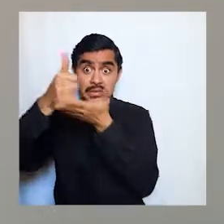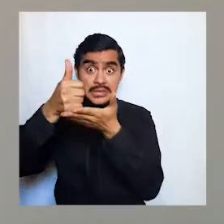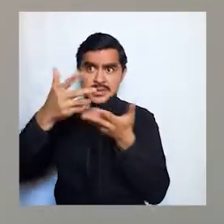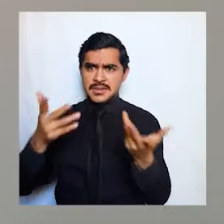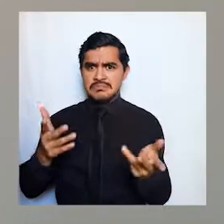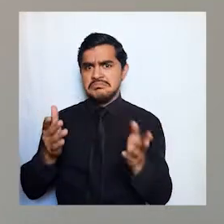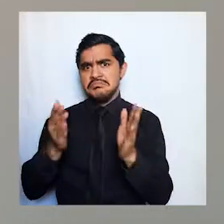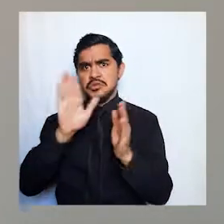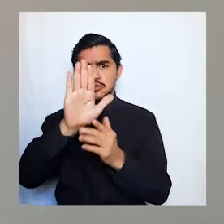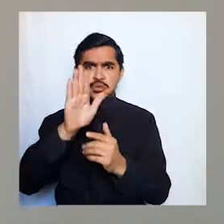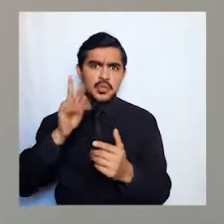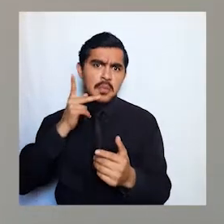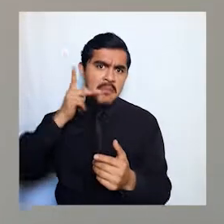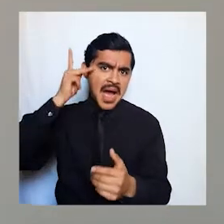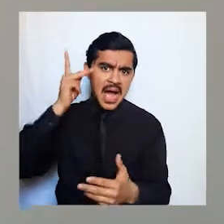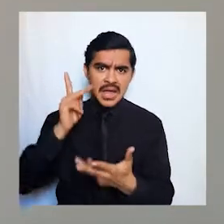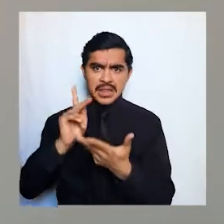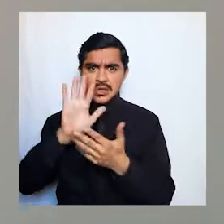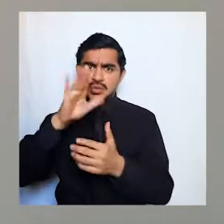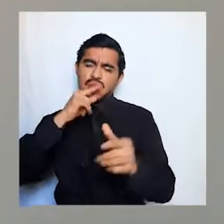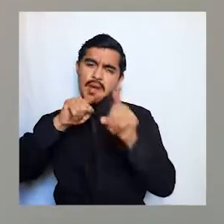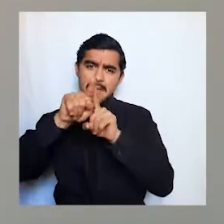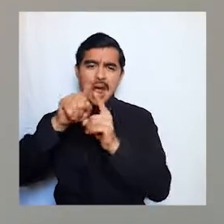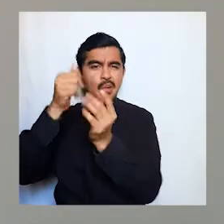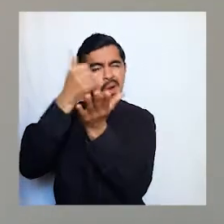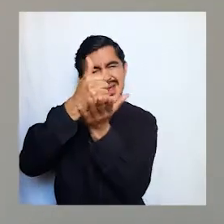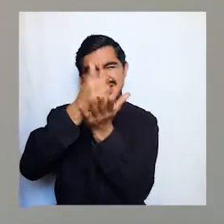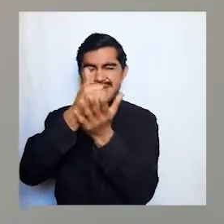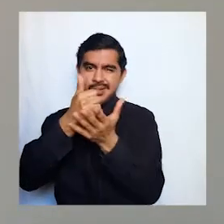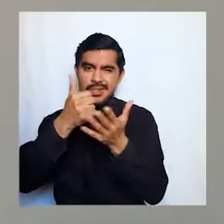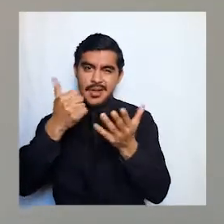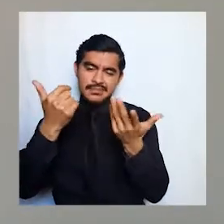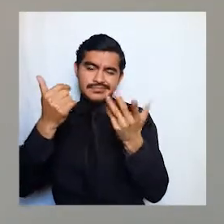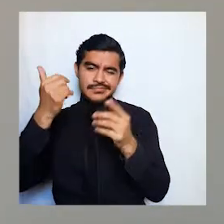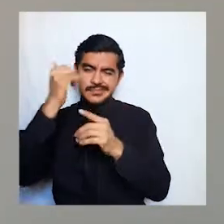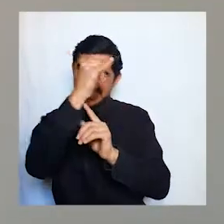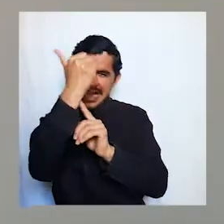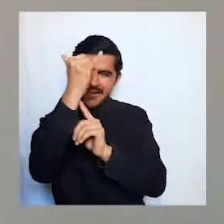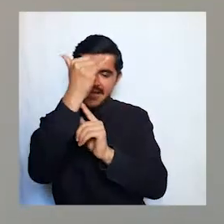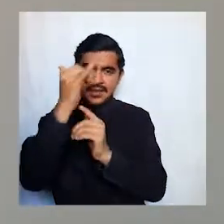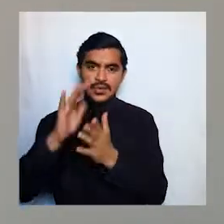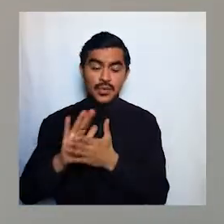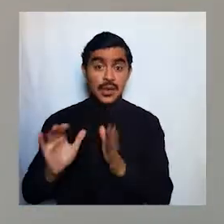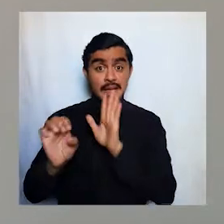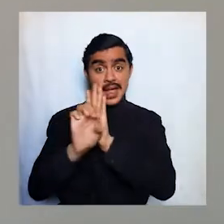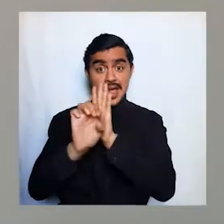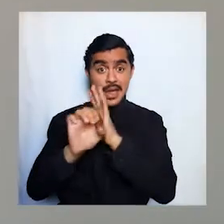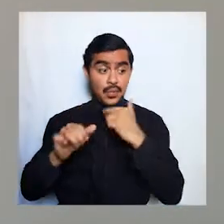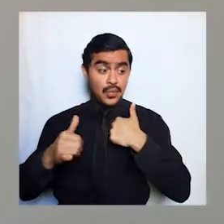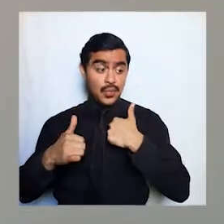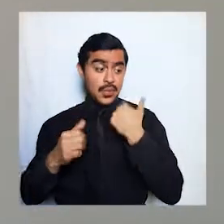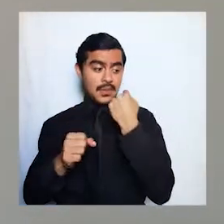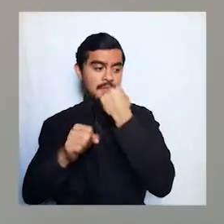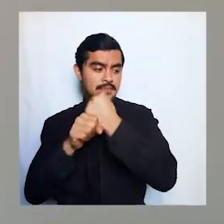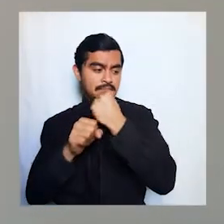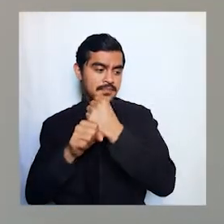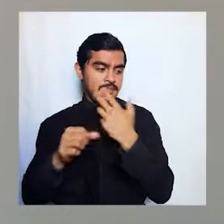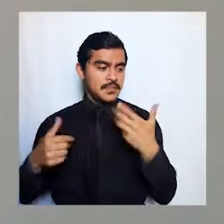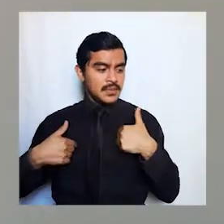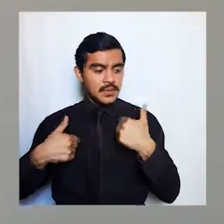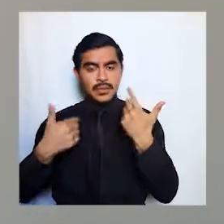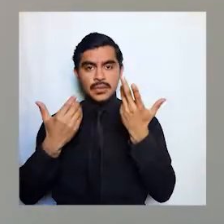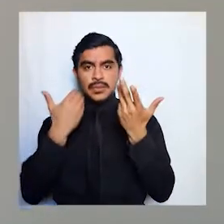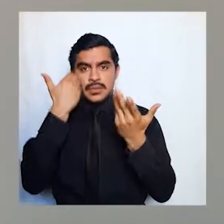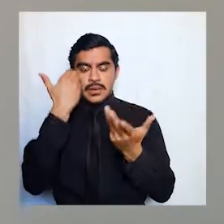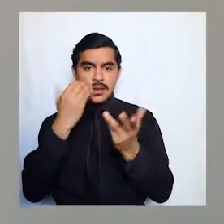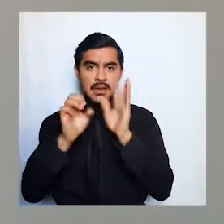ser tus papás tus hermanos que te pueden ayudar grabando posiblemente si vos estás haciendo digamos que nos vas